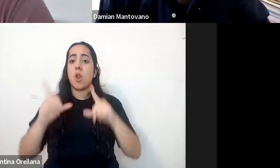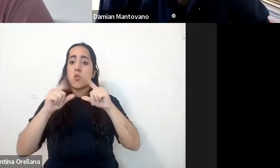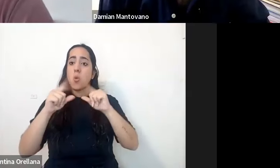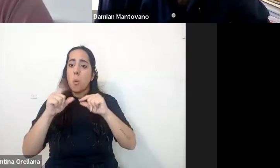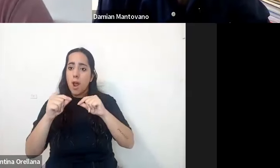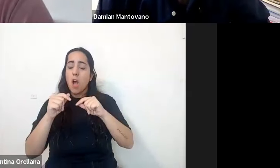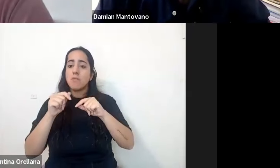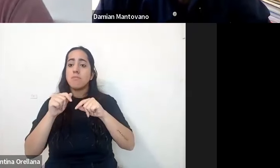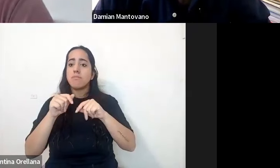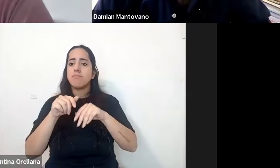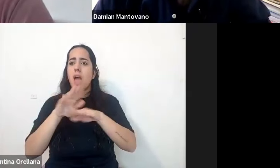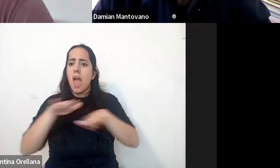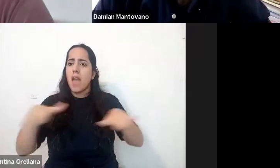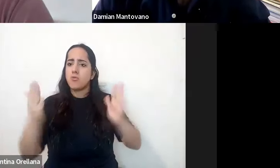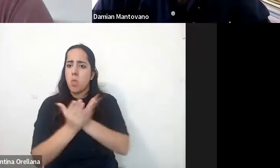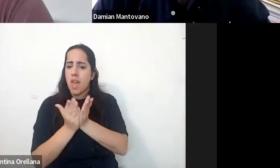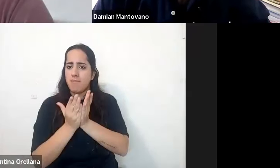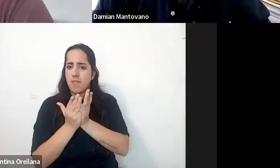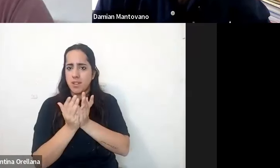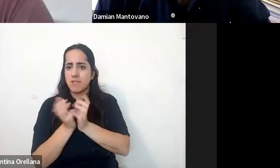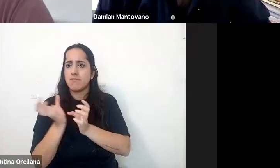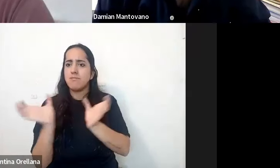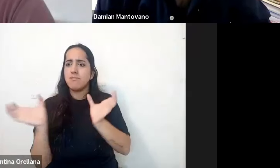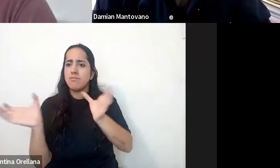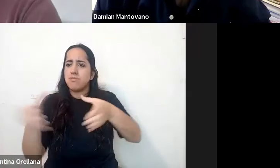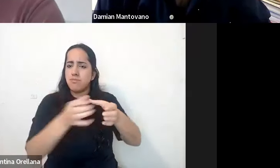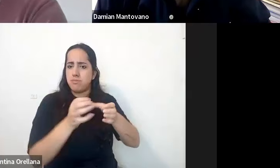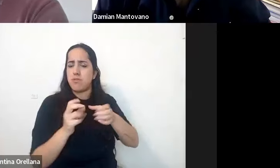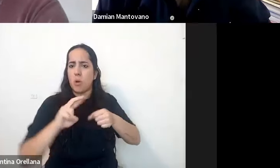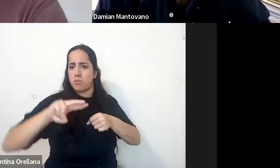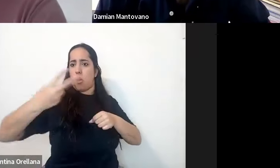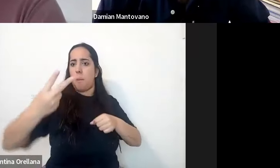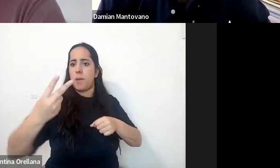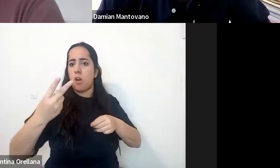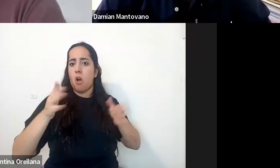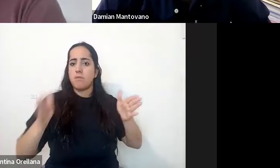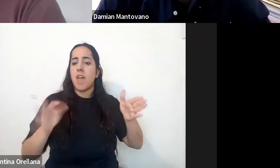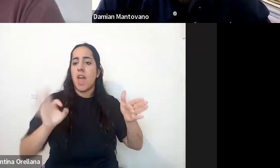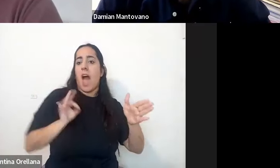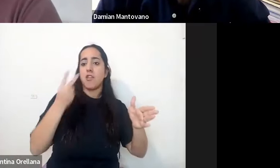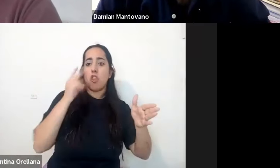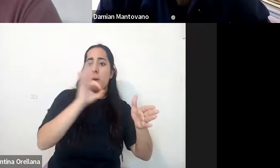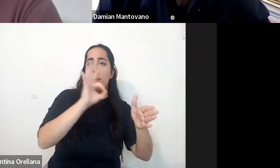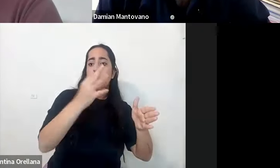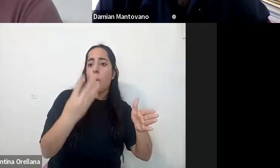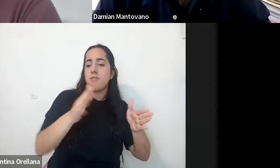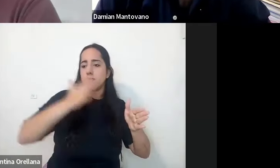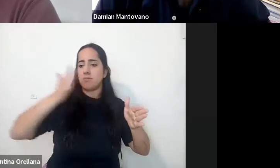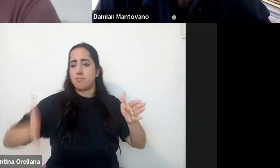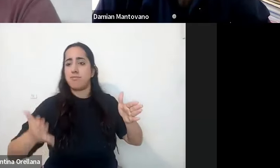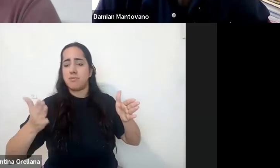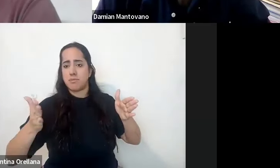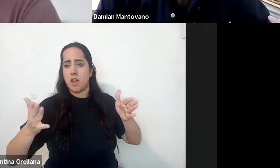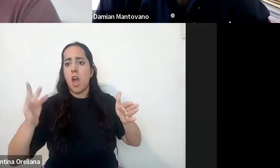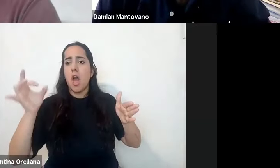centros ordinarios se duplicó entre el 2004 y el 2012 ¿sí? a